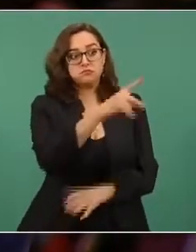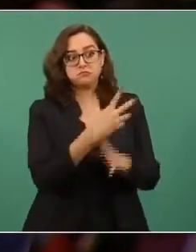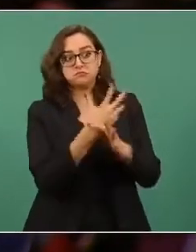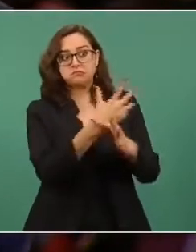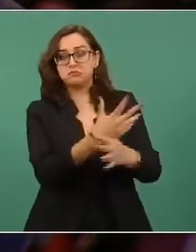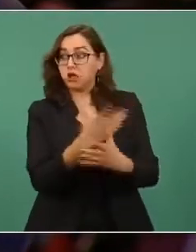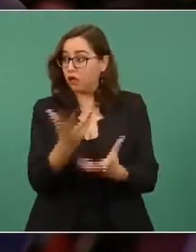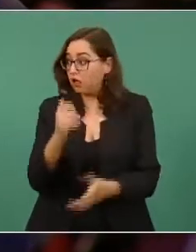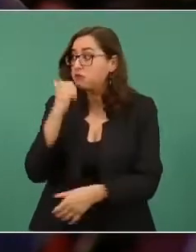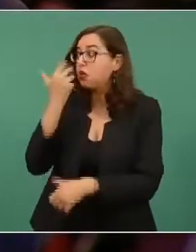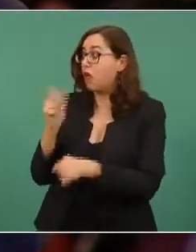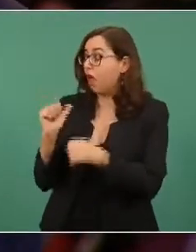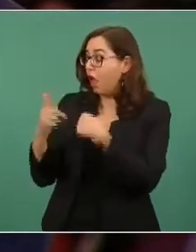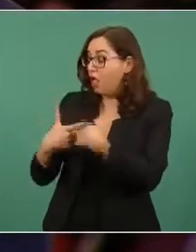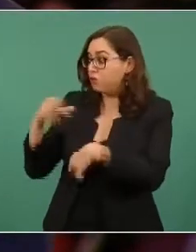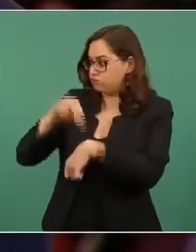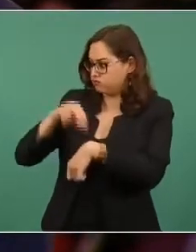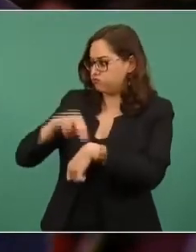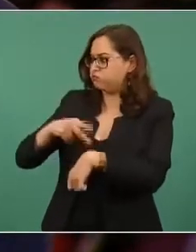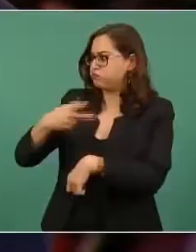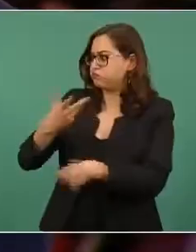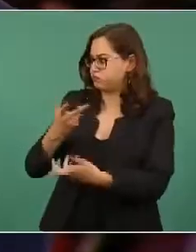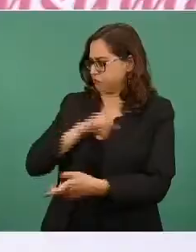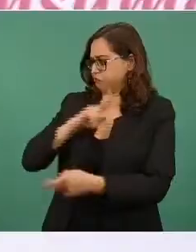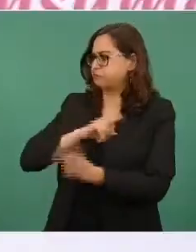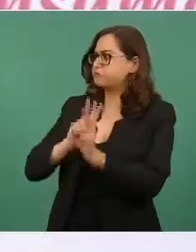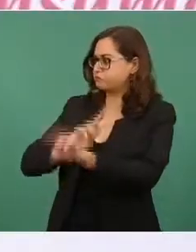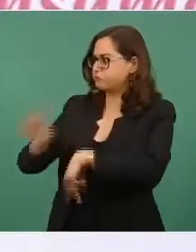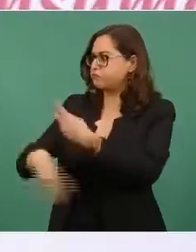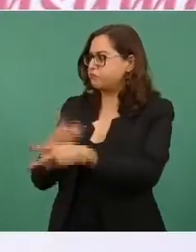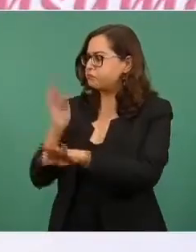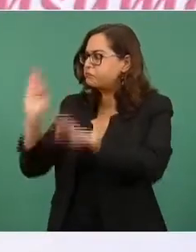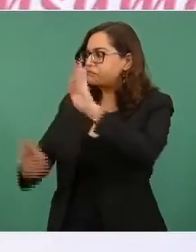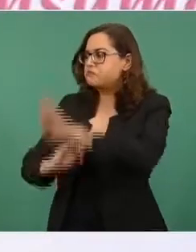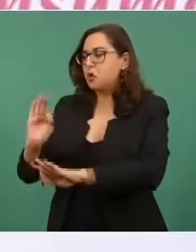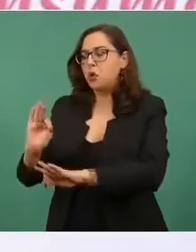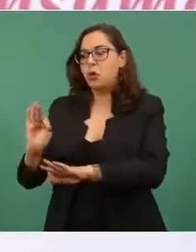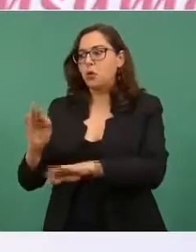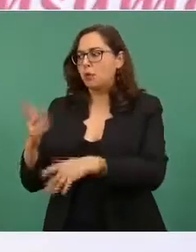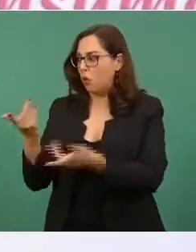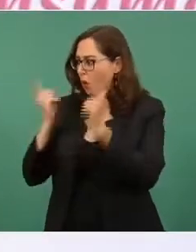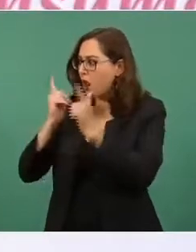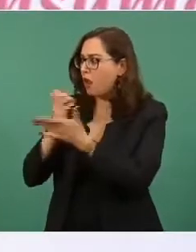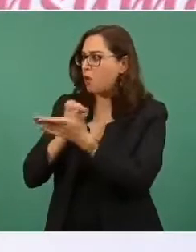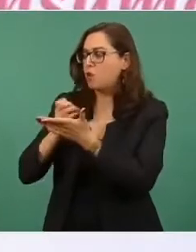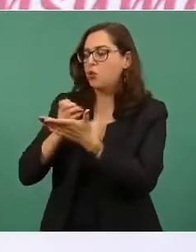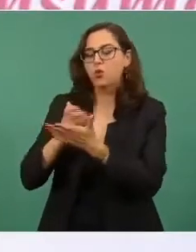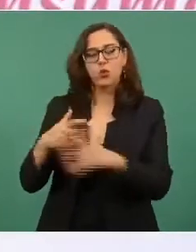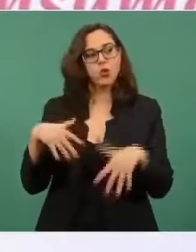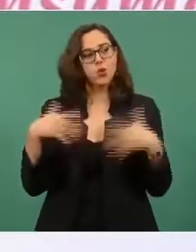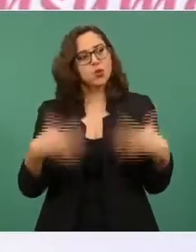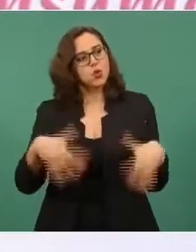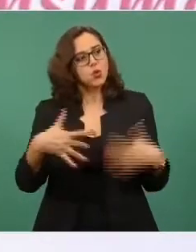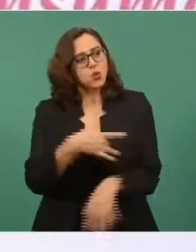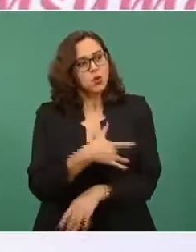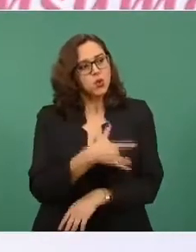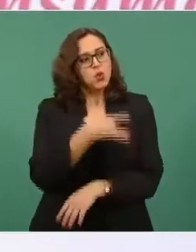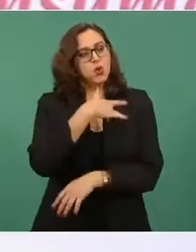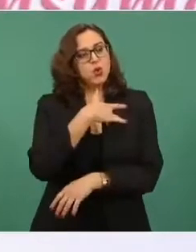deseaba mi pronta recuperación. Hoy nos complace la presencia